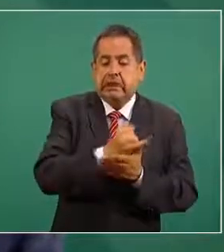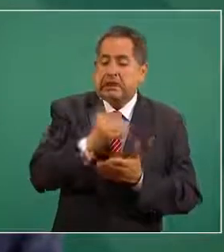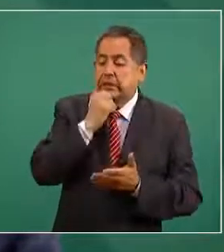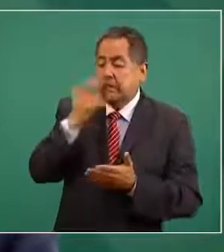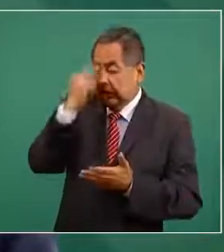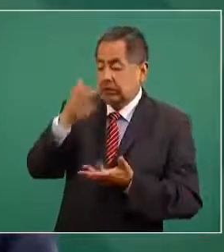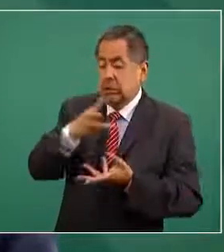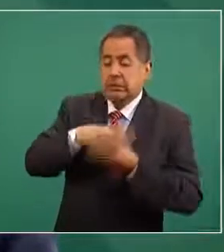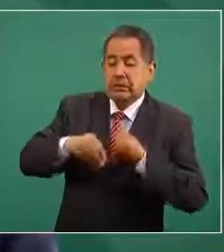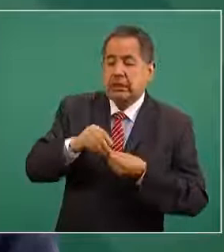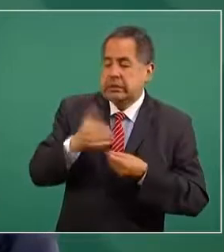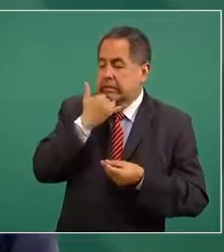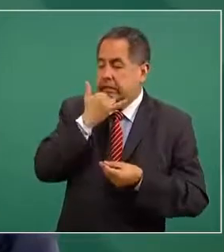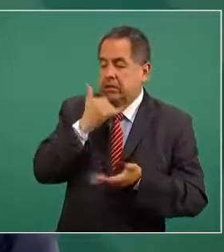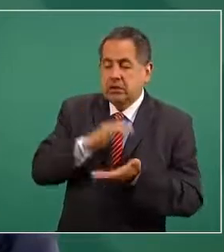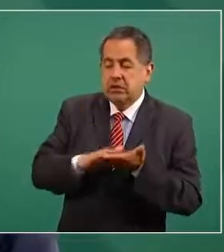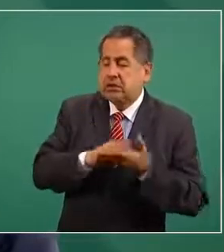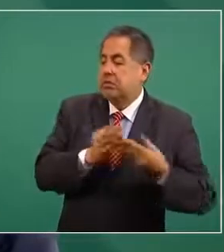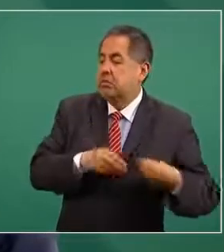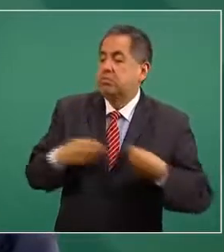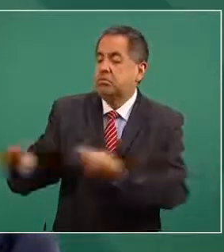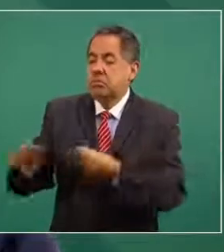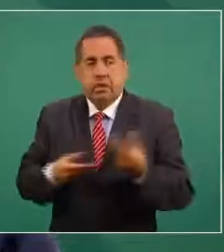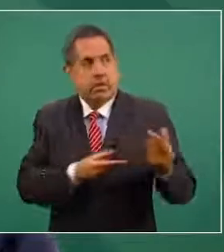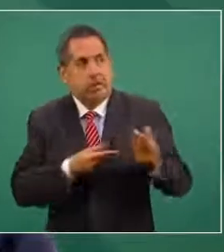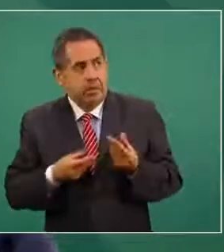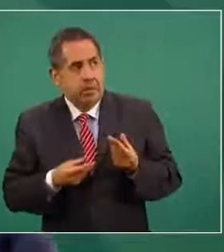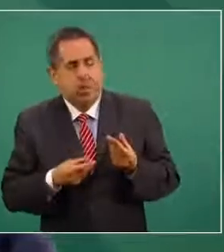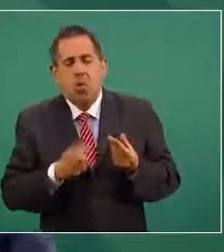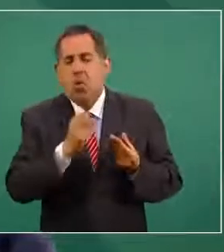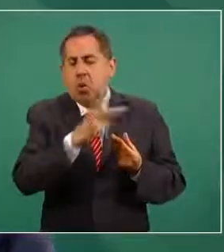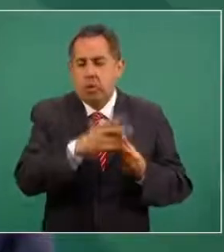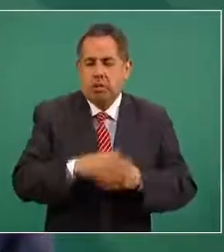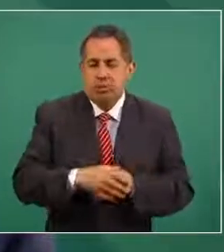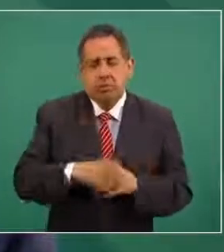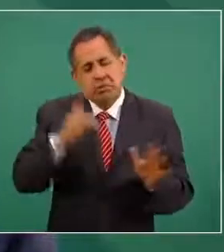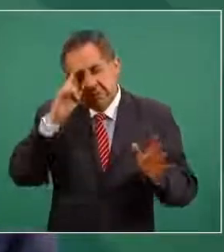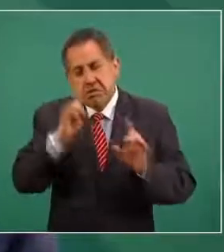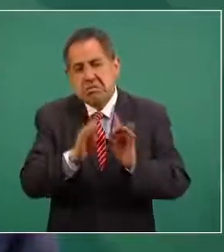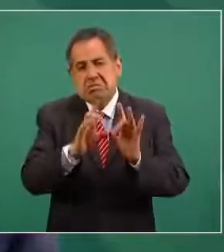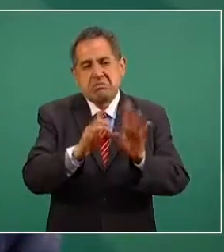procedimiento de lo que consideramos nosotros fue un error